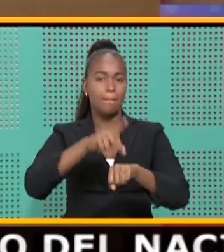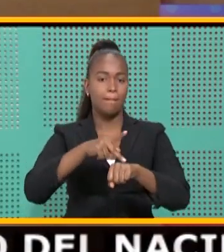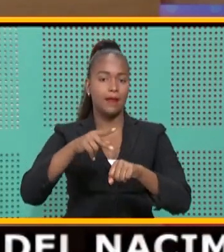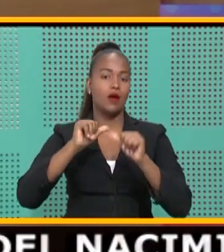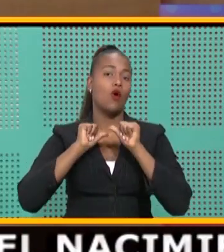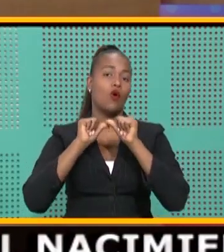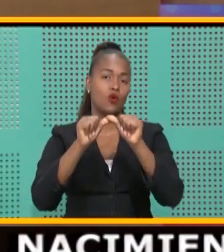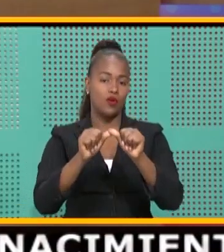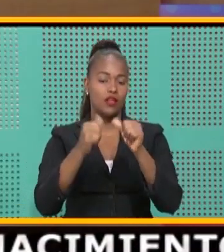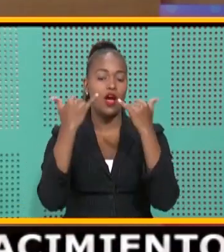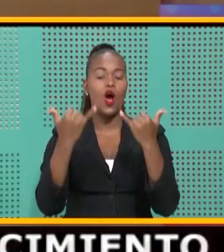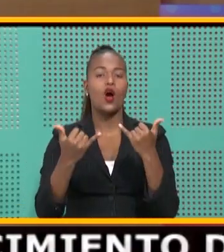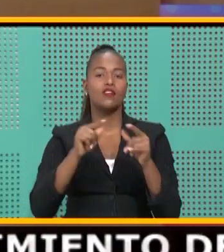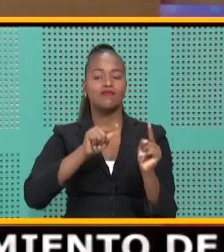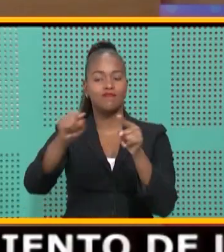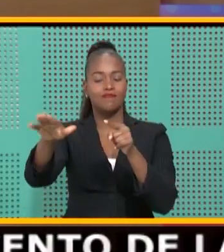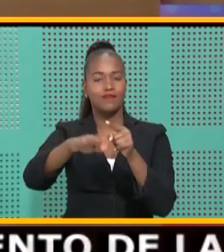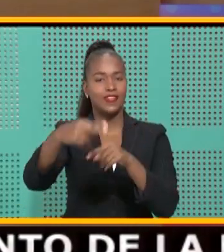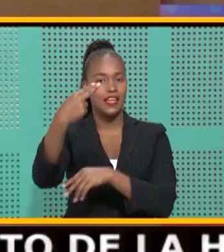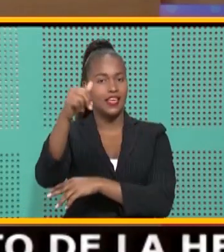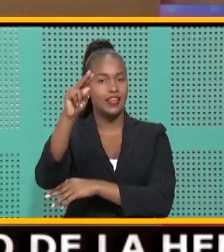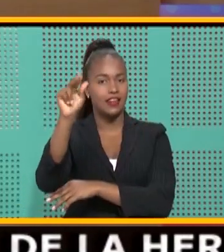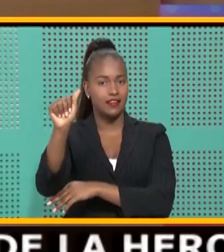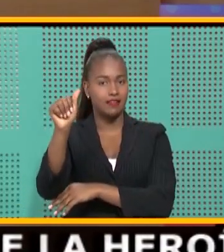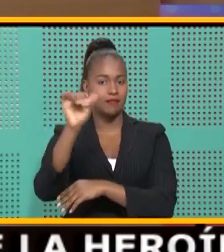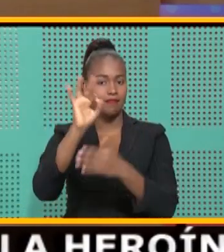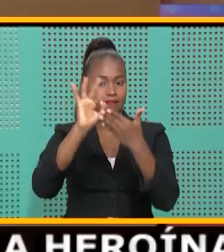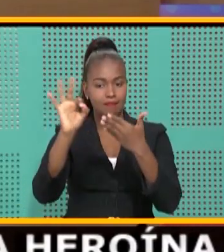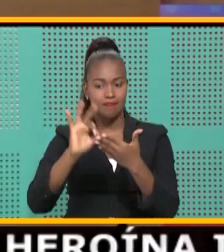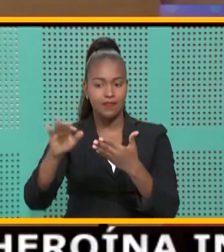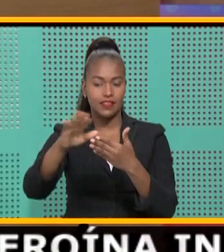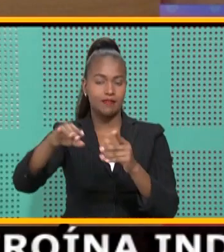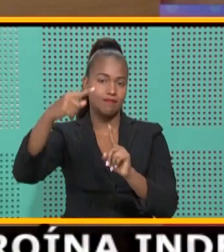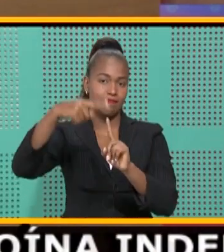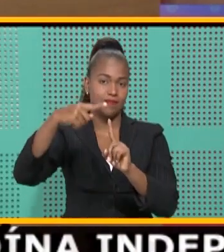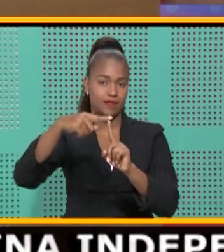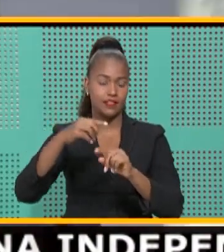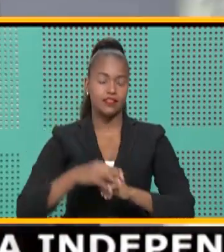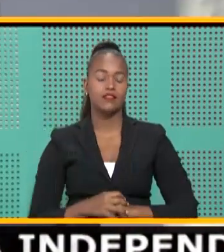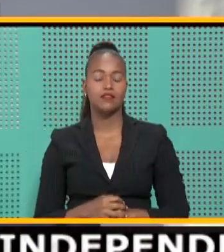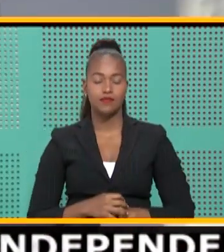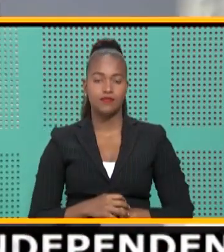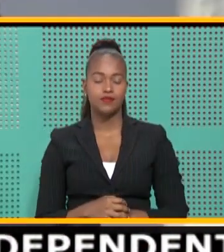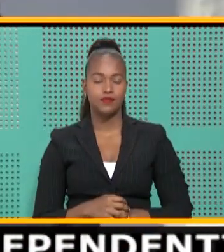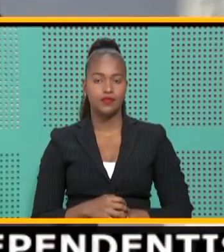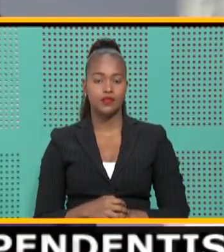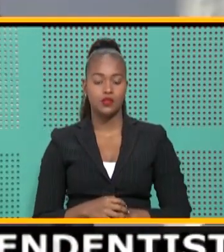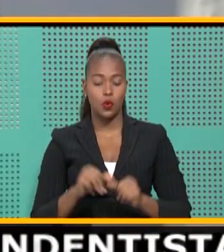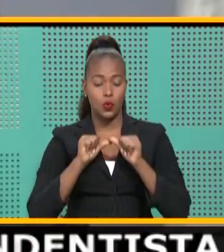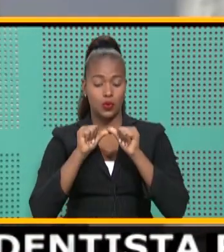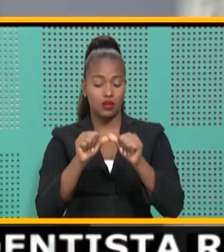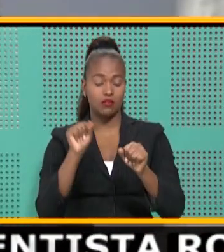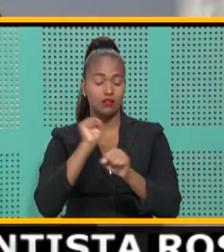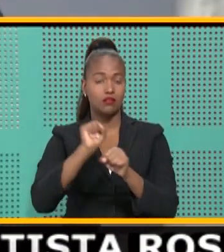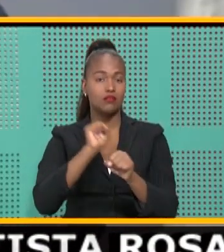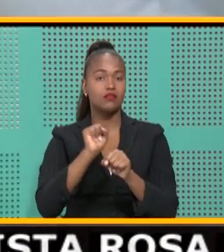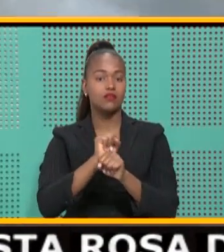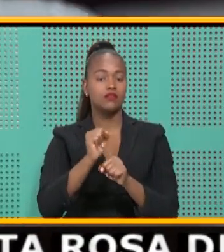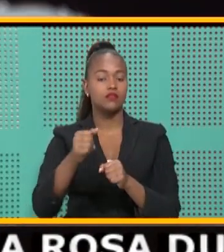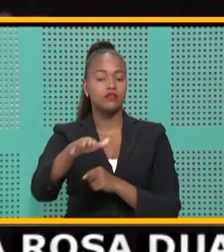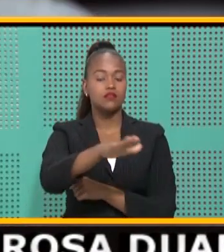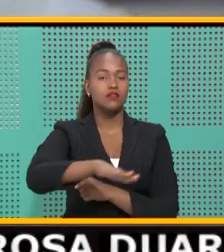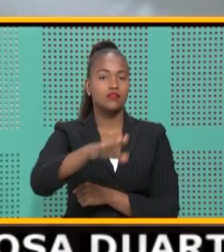continúan hoy en Jaina y el centro de la ciudad de San Cristóbal. Continuamos con el operativo en